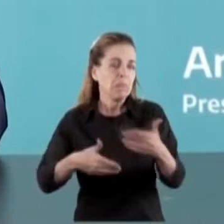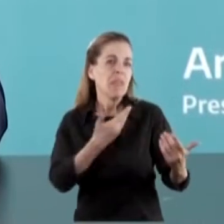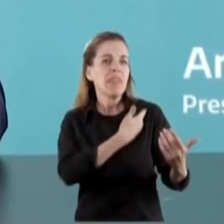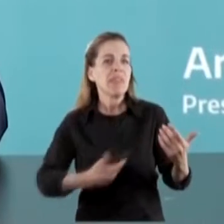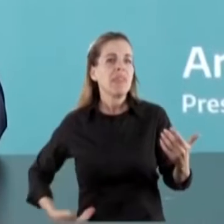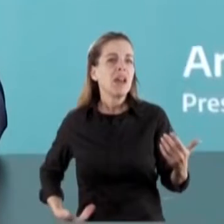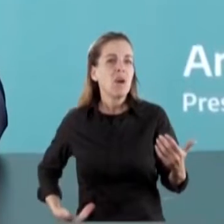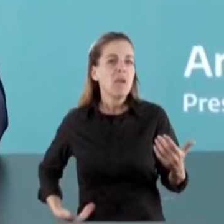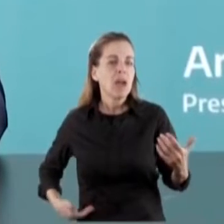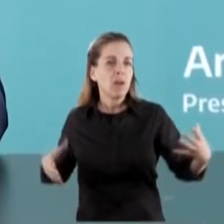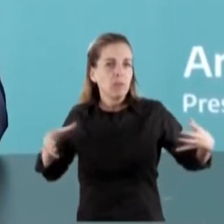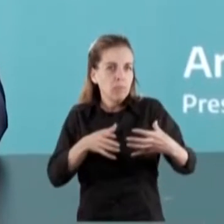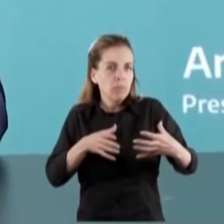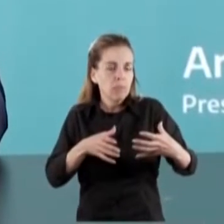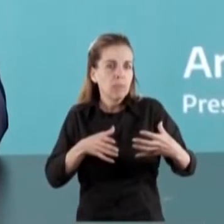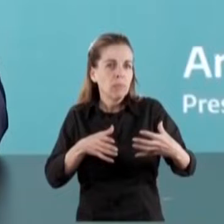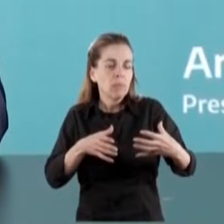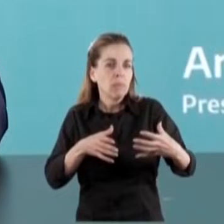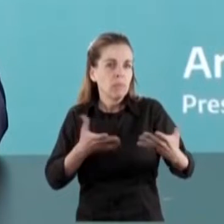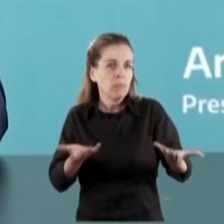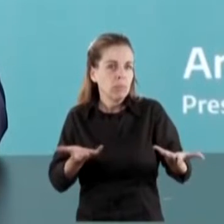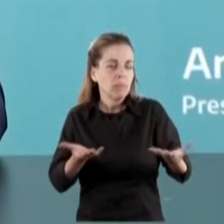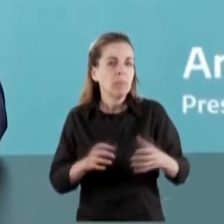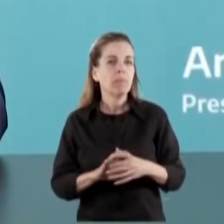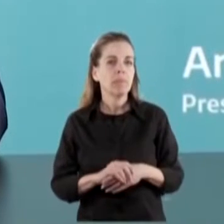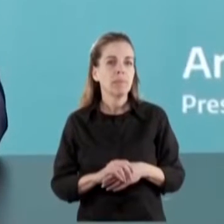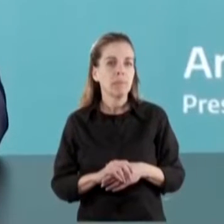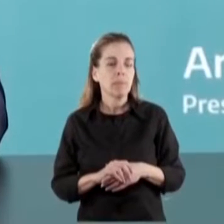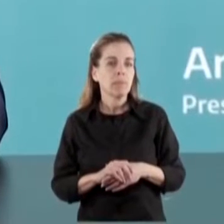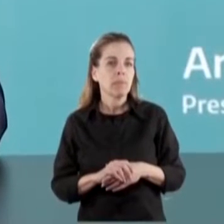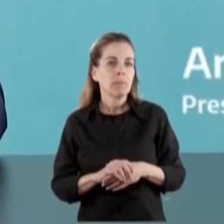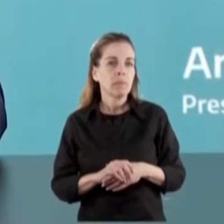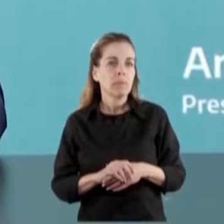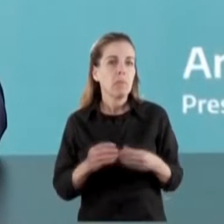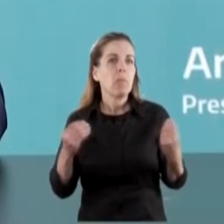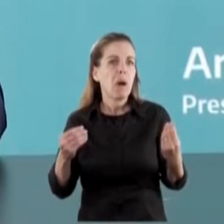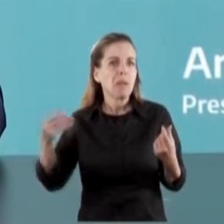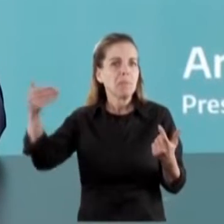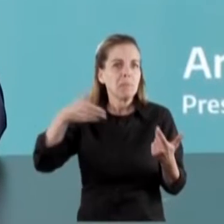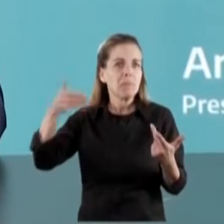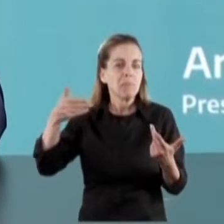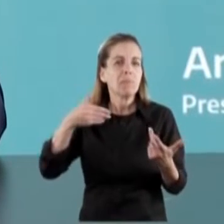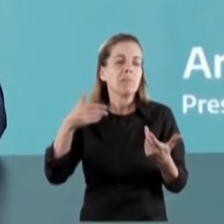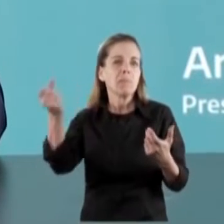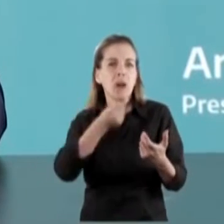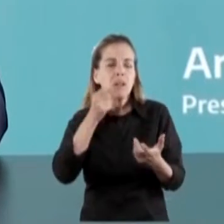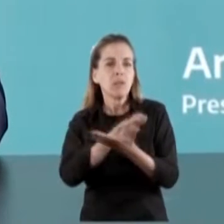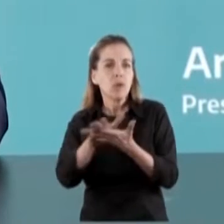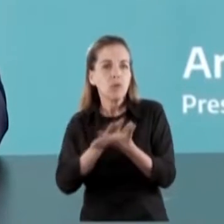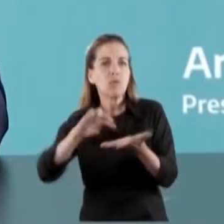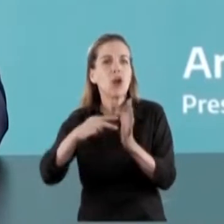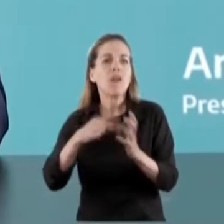en función de la mayor demanda de energía y en ese tema obviamente